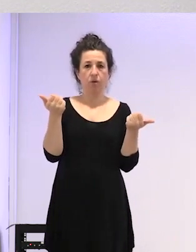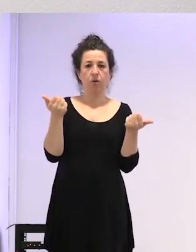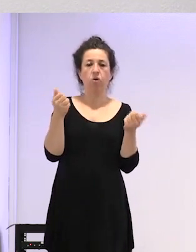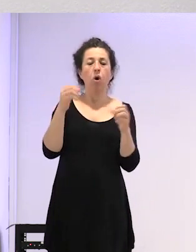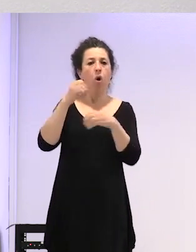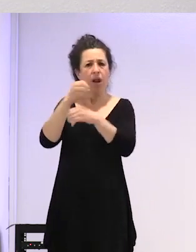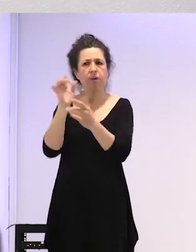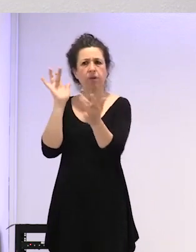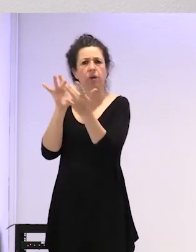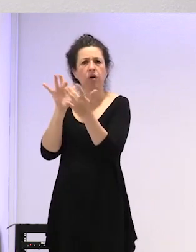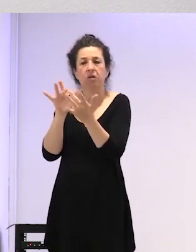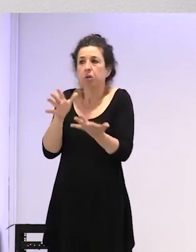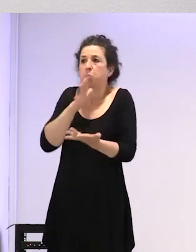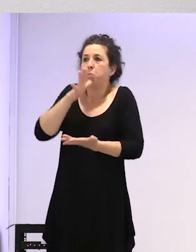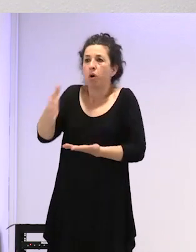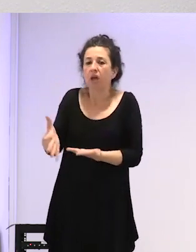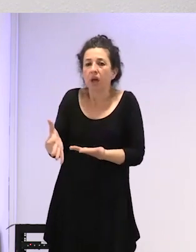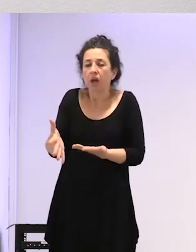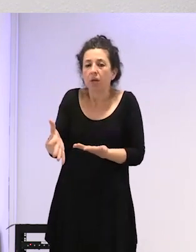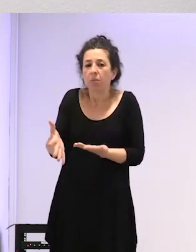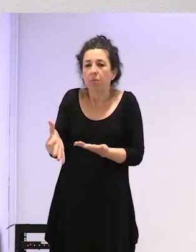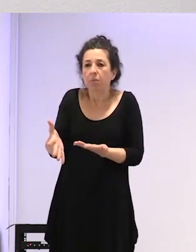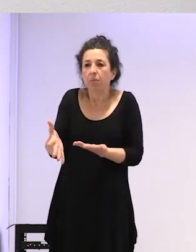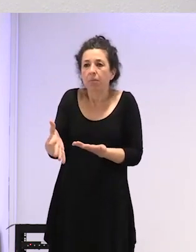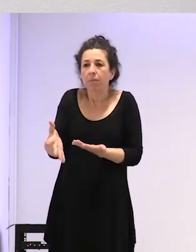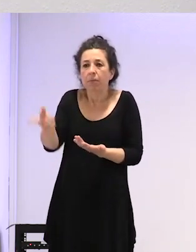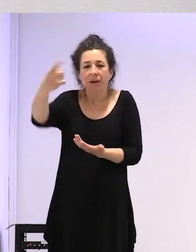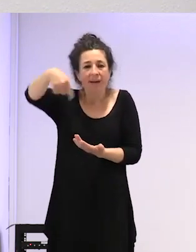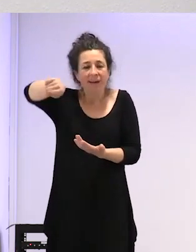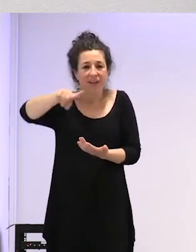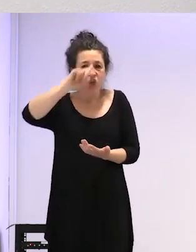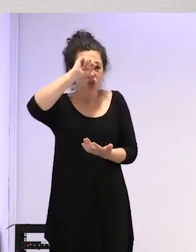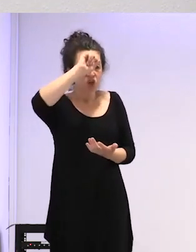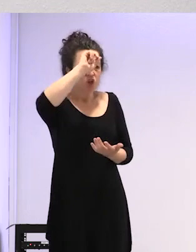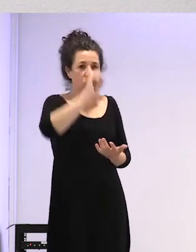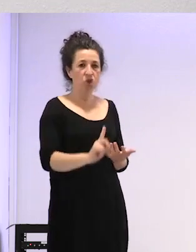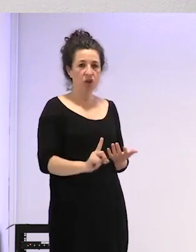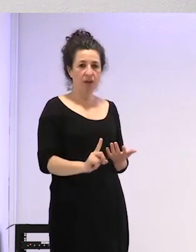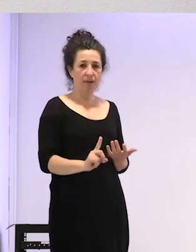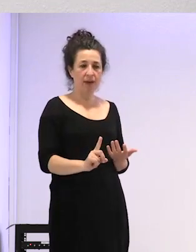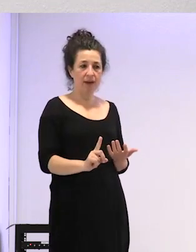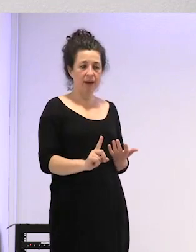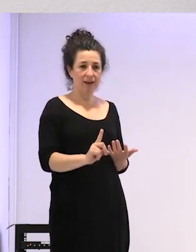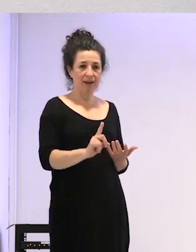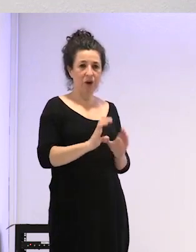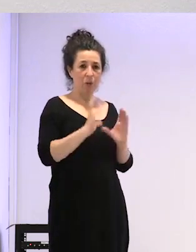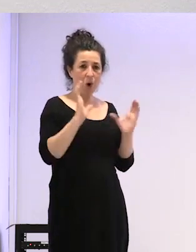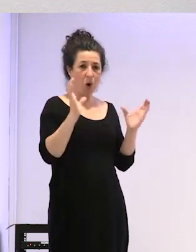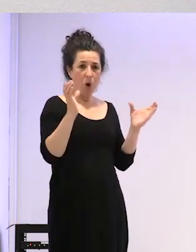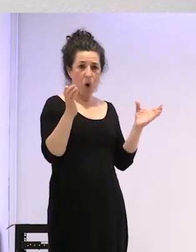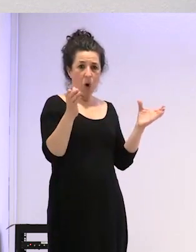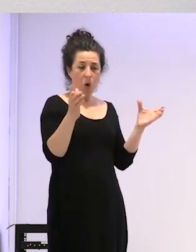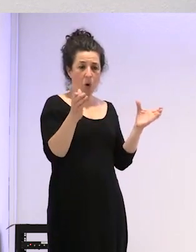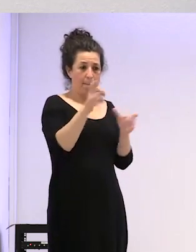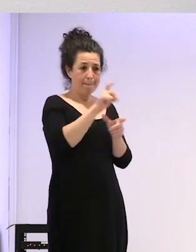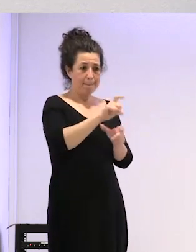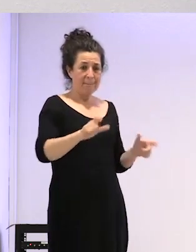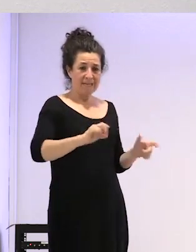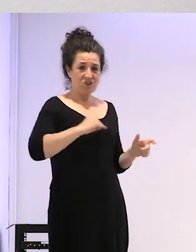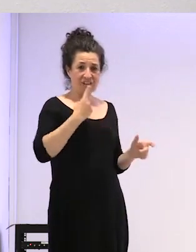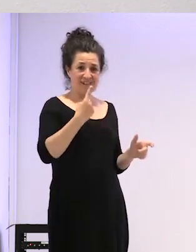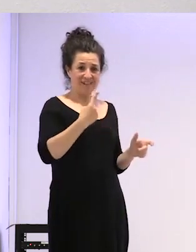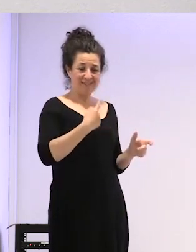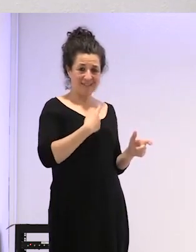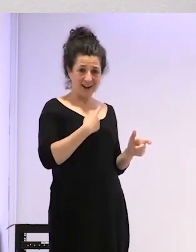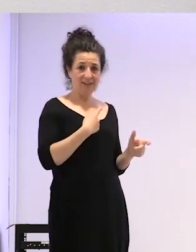¿por qué? ella desconocía en el laboratorio que dejaban a toda la población o sea no sabían que las